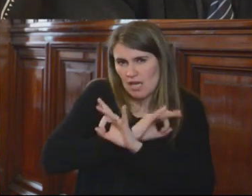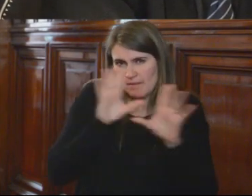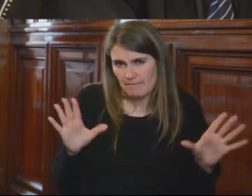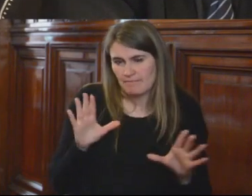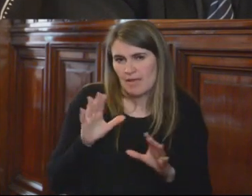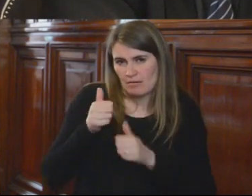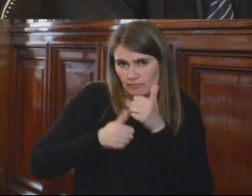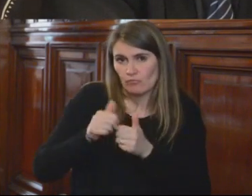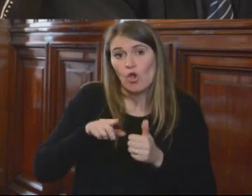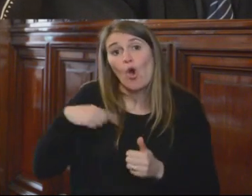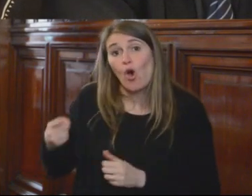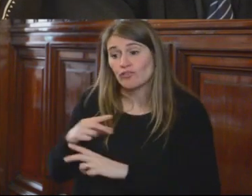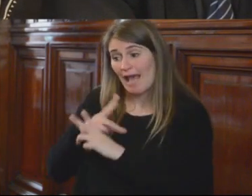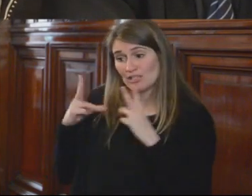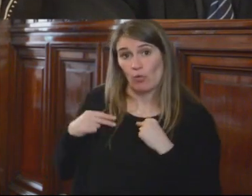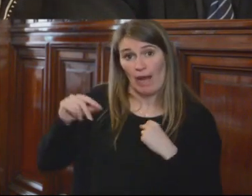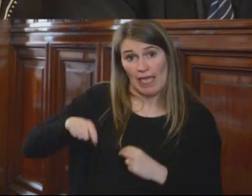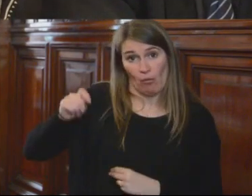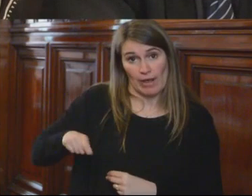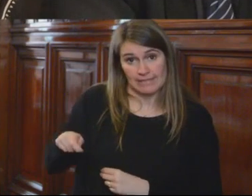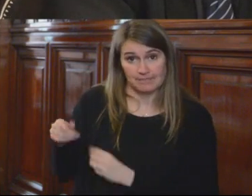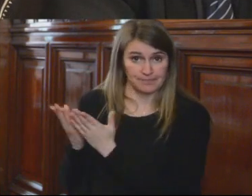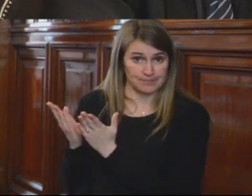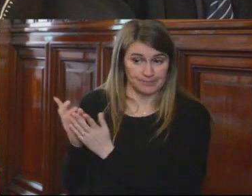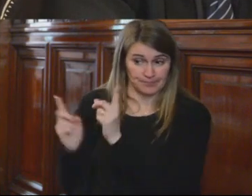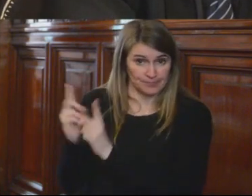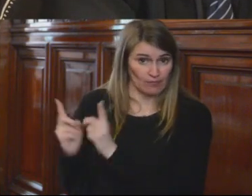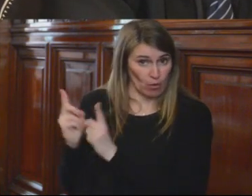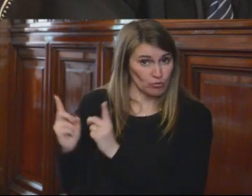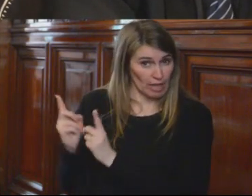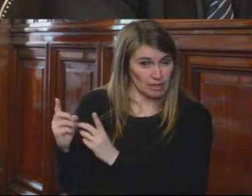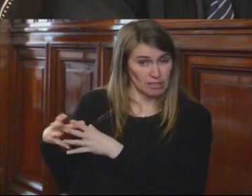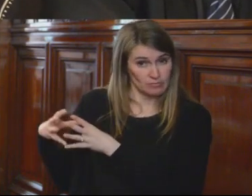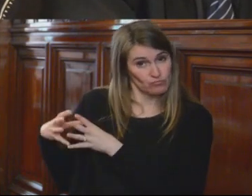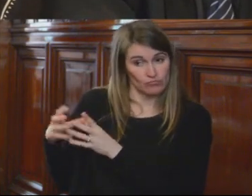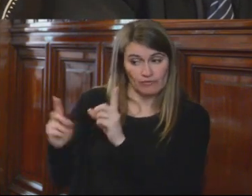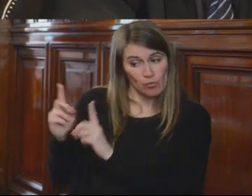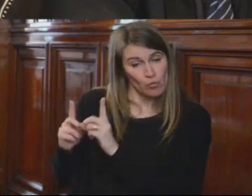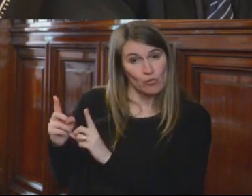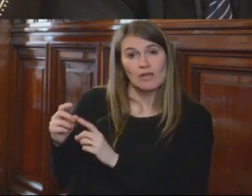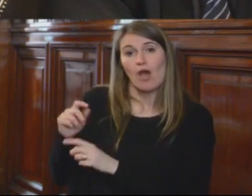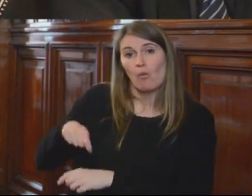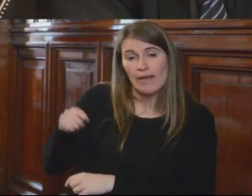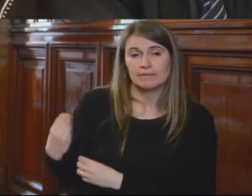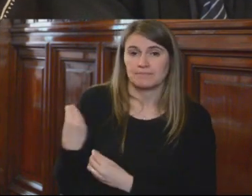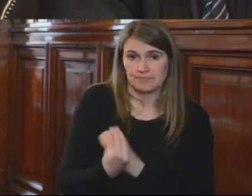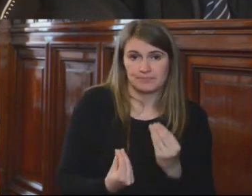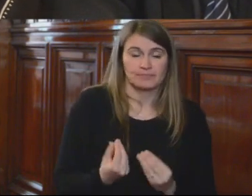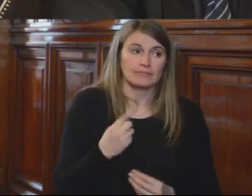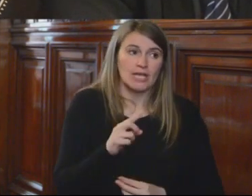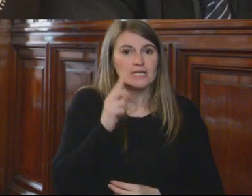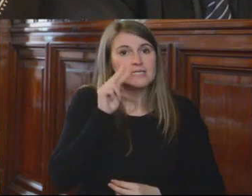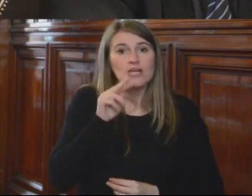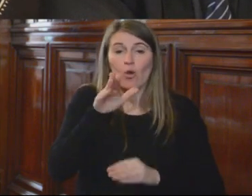la escuela de jueces. En esta lógica, el Consejo de la Magistratura ha establecido diferentes